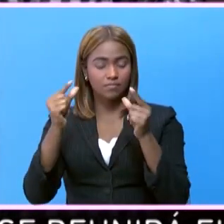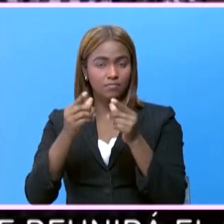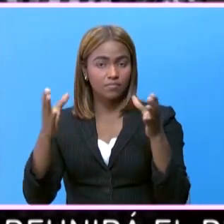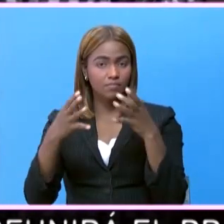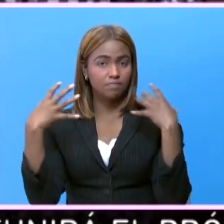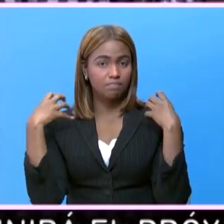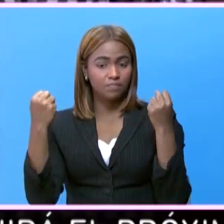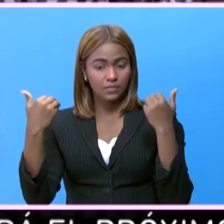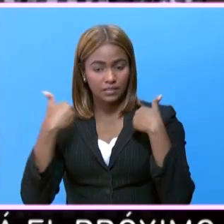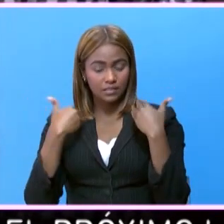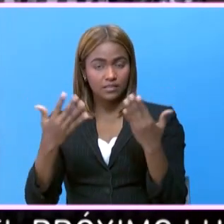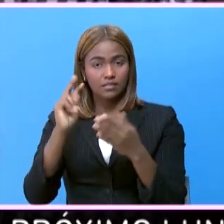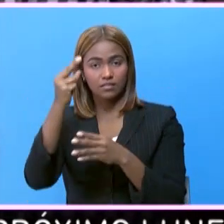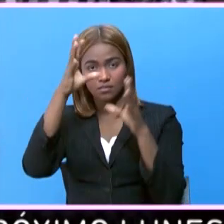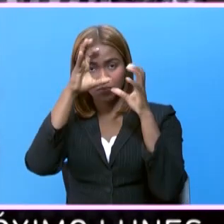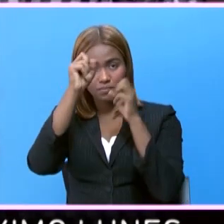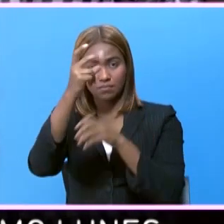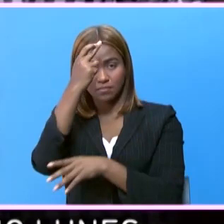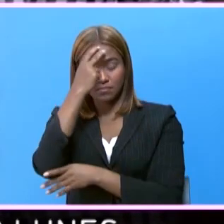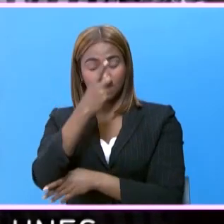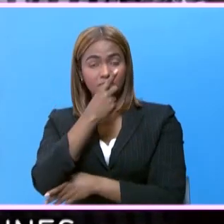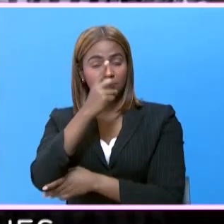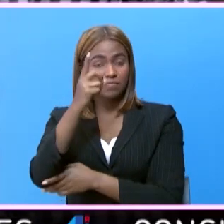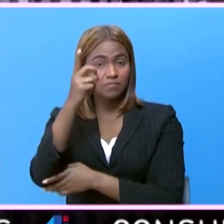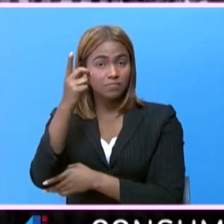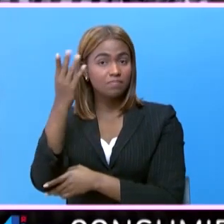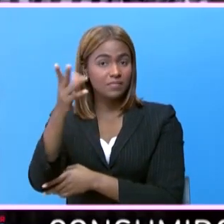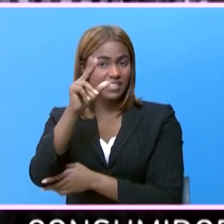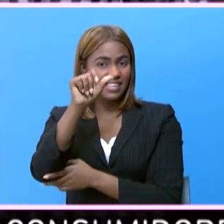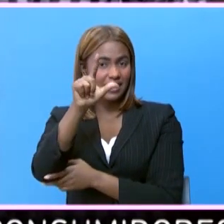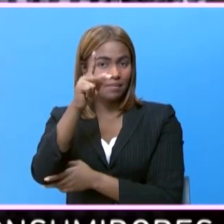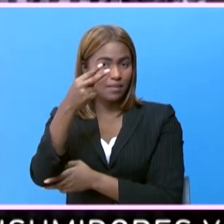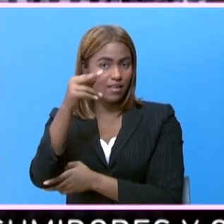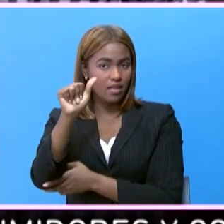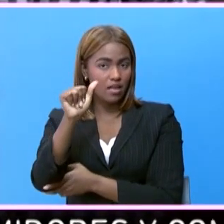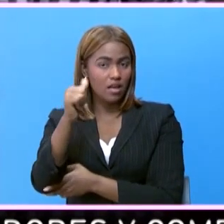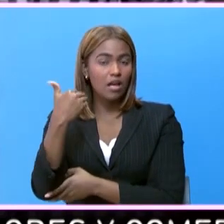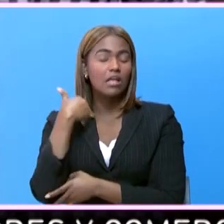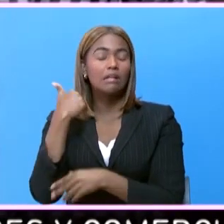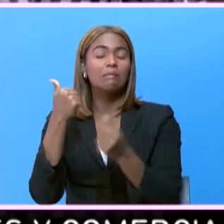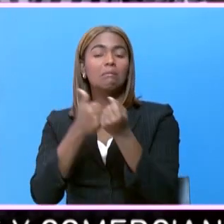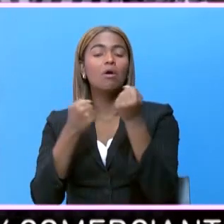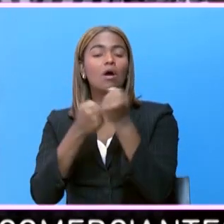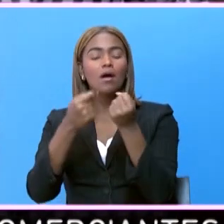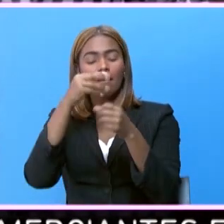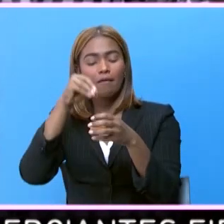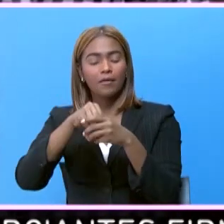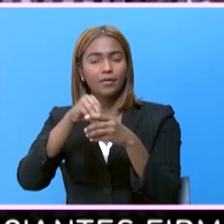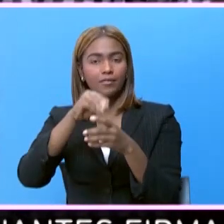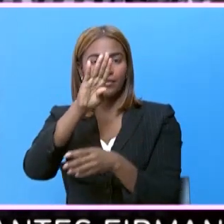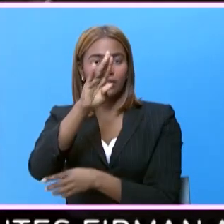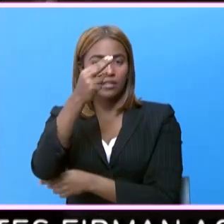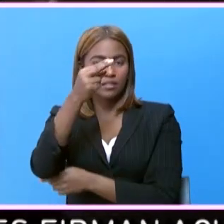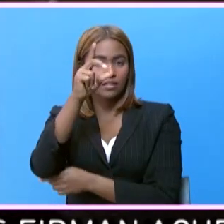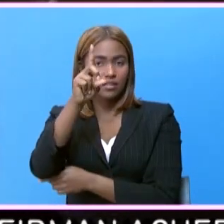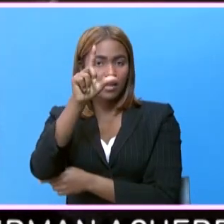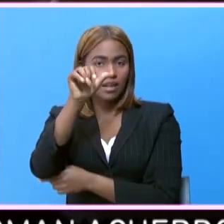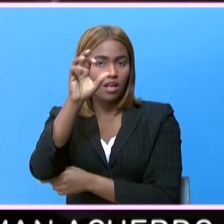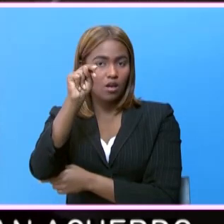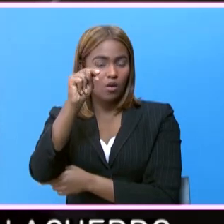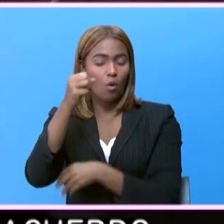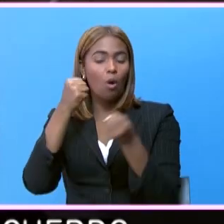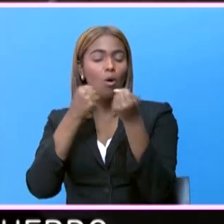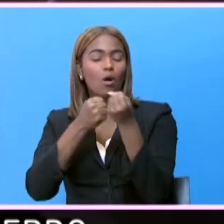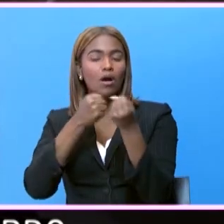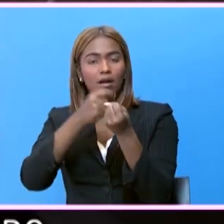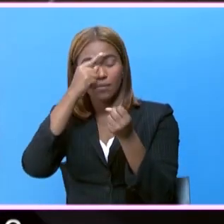Salud que preside la Vicepresidenta de la República, Raquel Peña, recibió por parte del Banco BHD León una